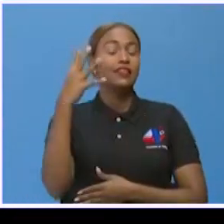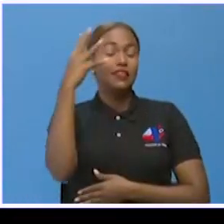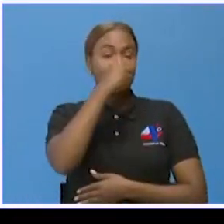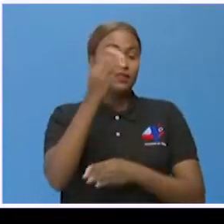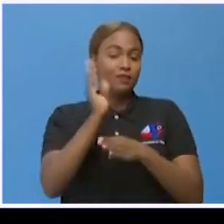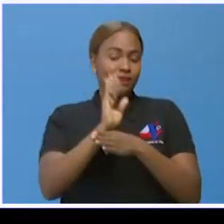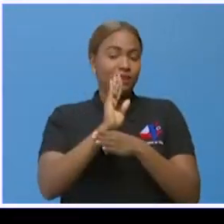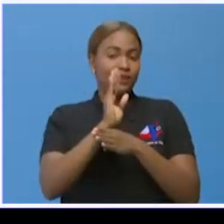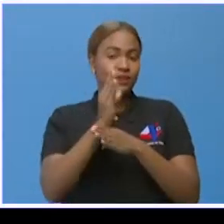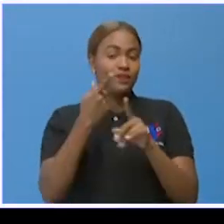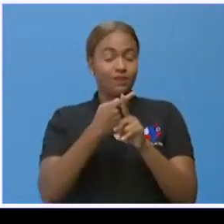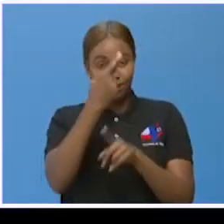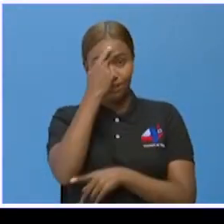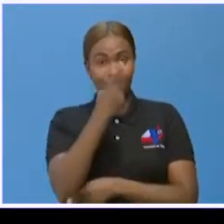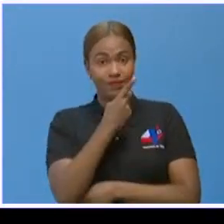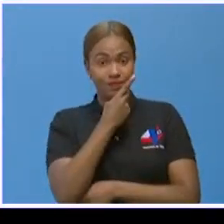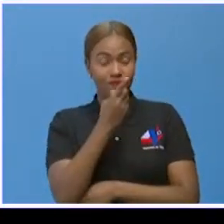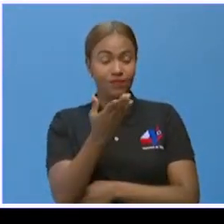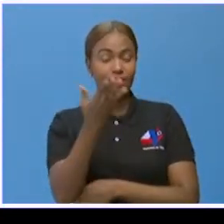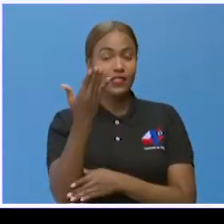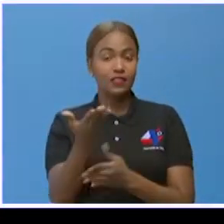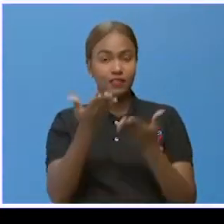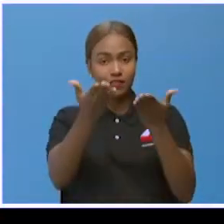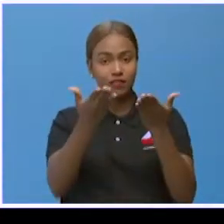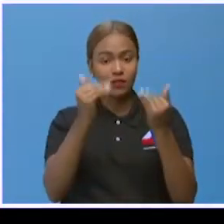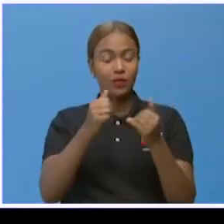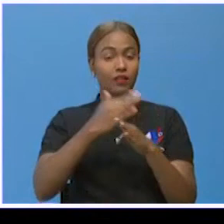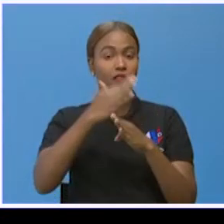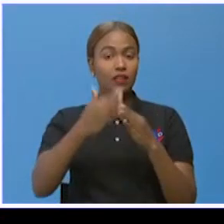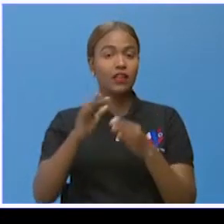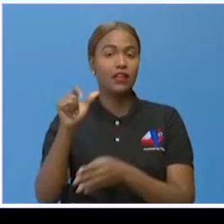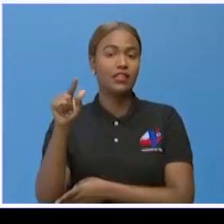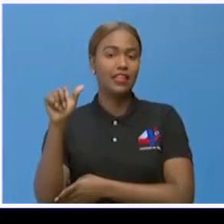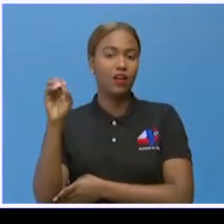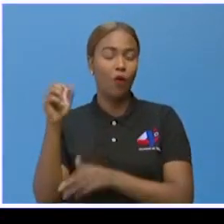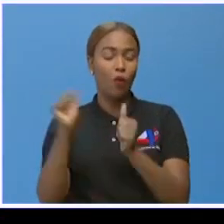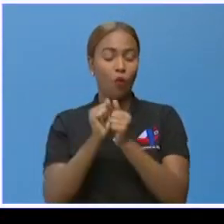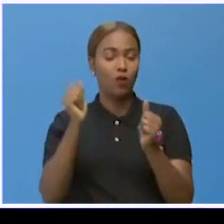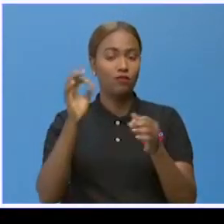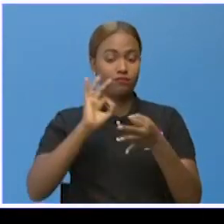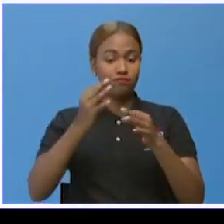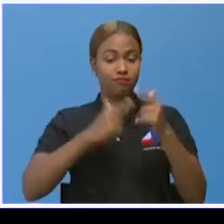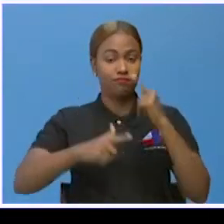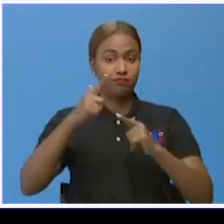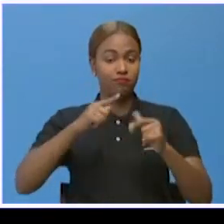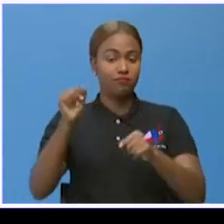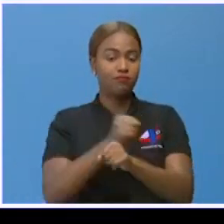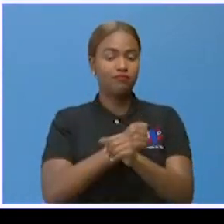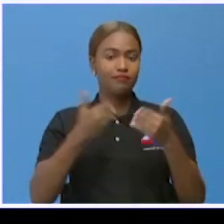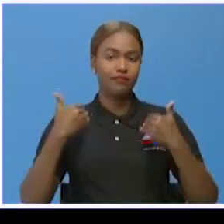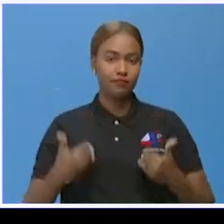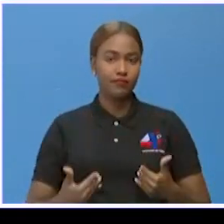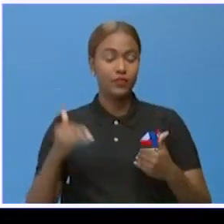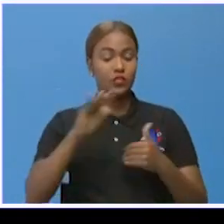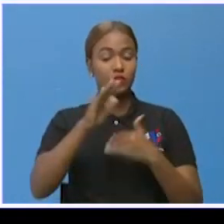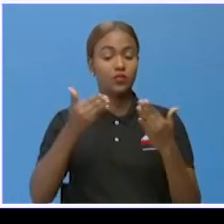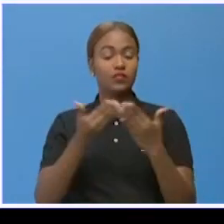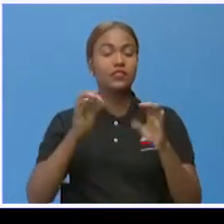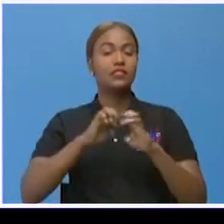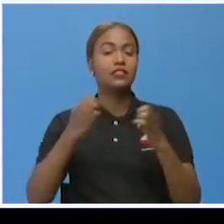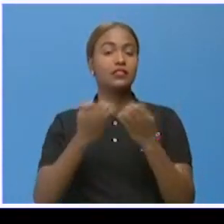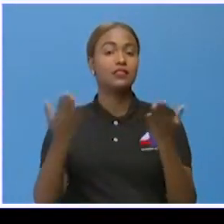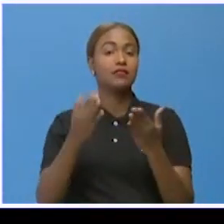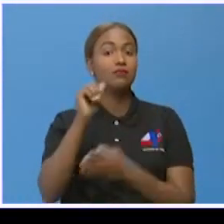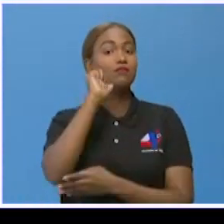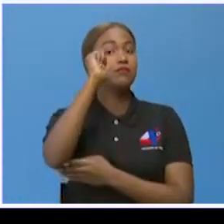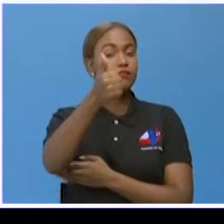cinematográfica dominicana. De esta forma llegamos al final. Soy Alex Santiago, junto a mí en la interpretación de señas, Zuleyma García y todo este equipo.